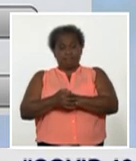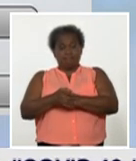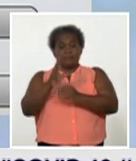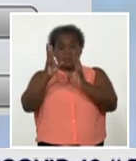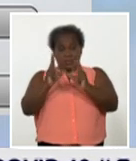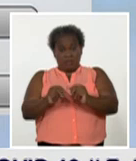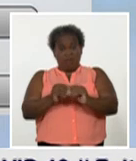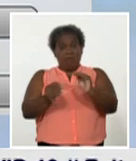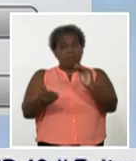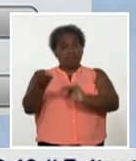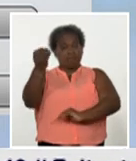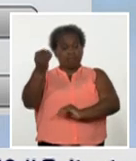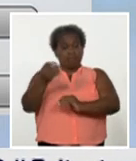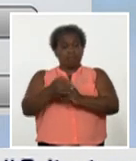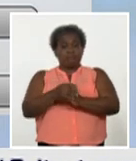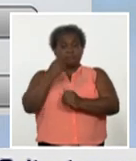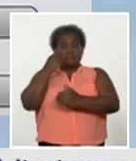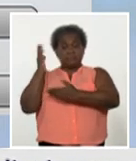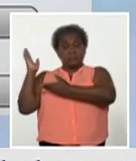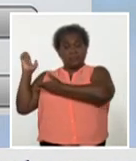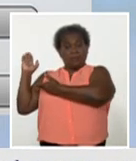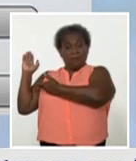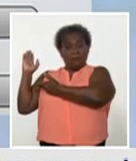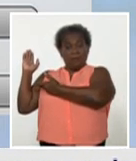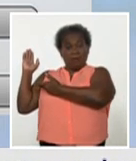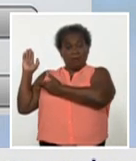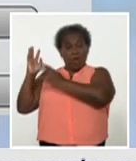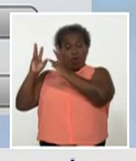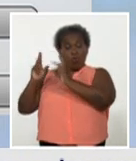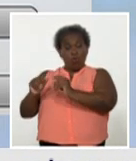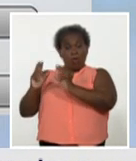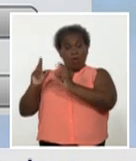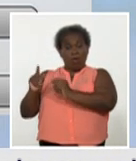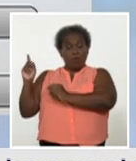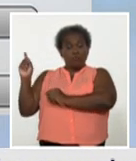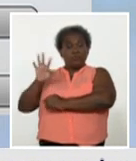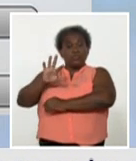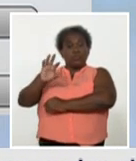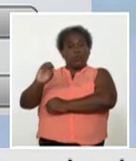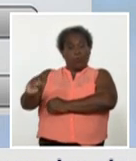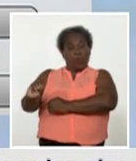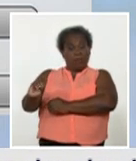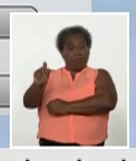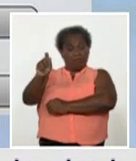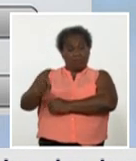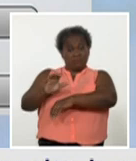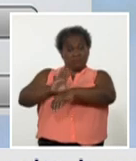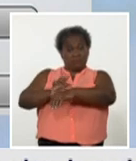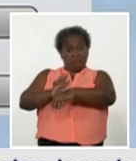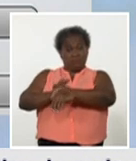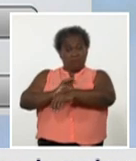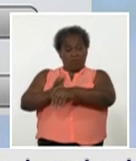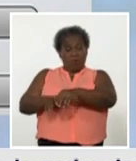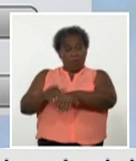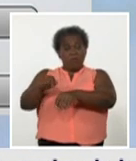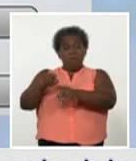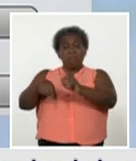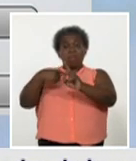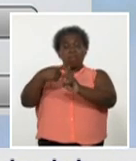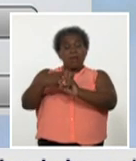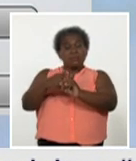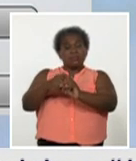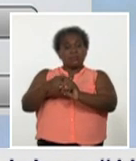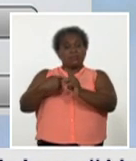elevada, como se puede ver ahí, incluso 50 casos más que los que habíamos diagnosticado en el día de ayer